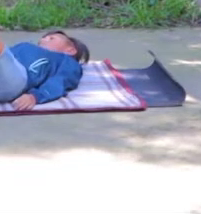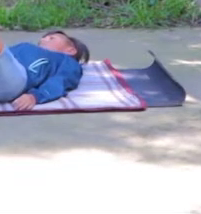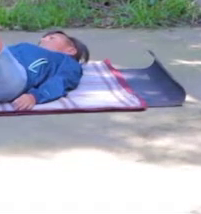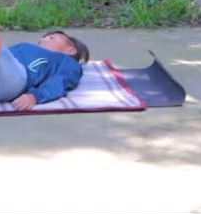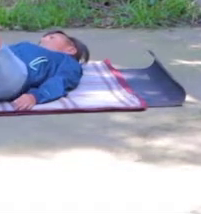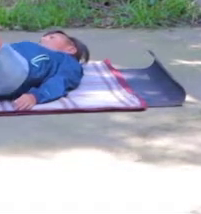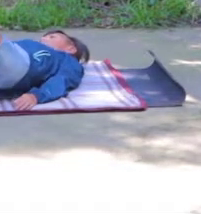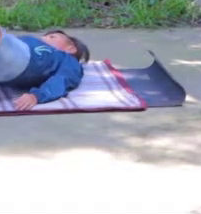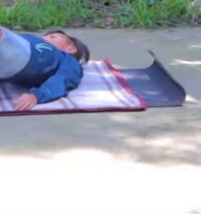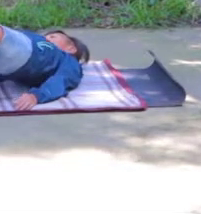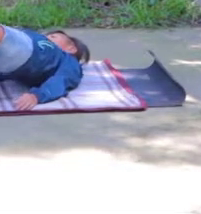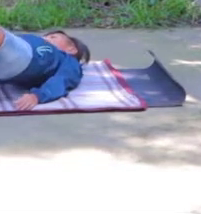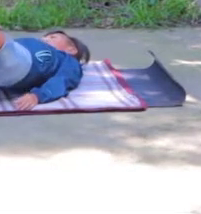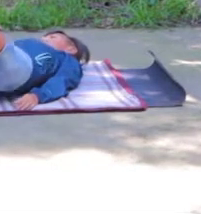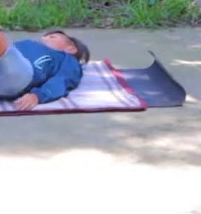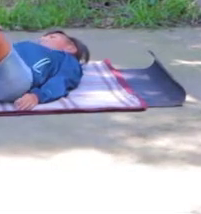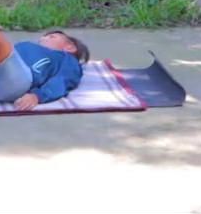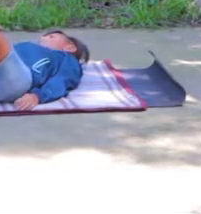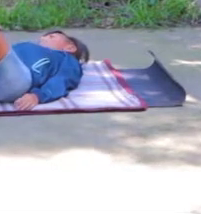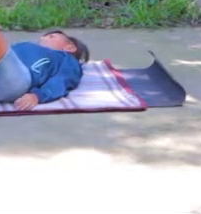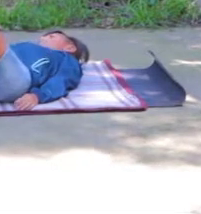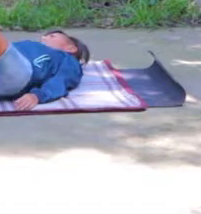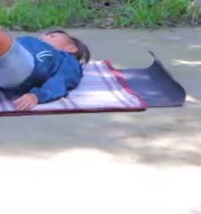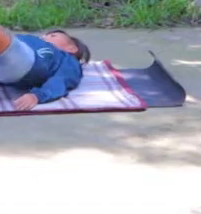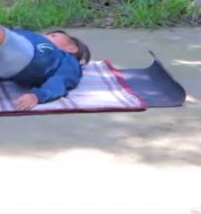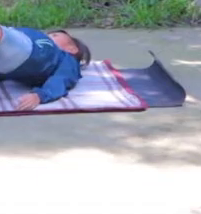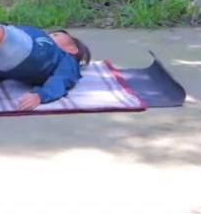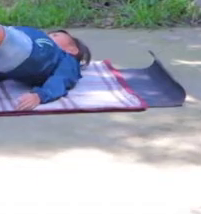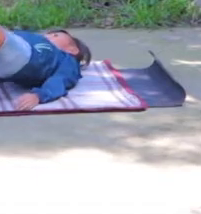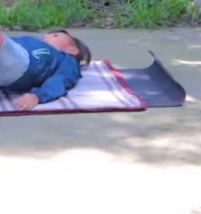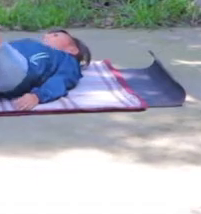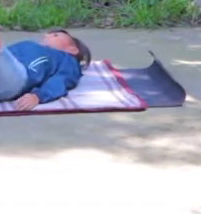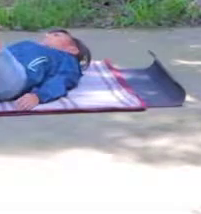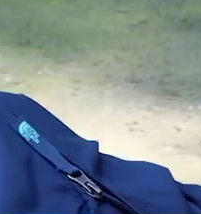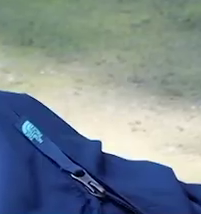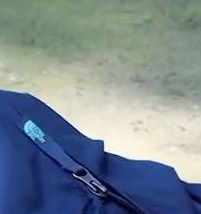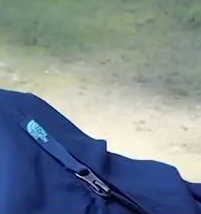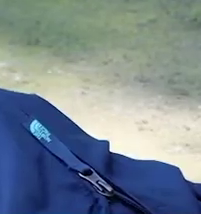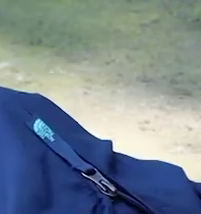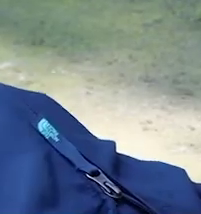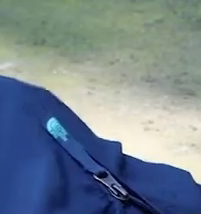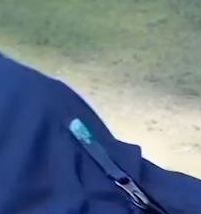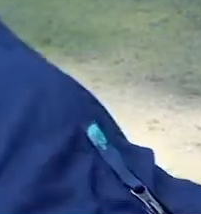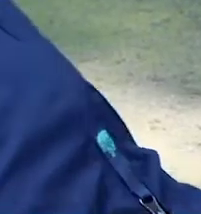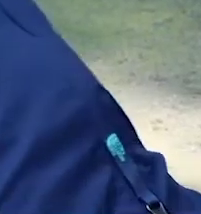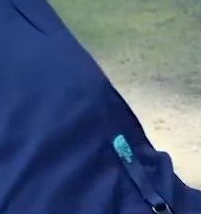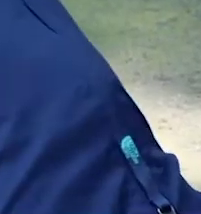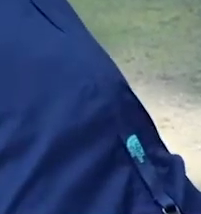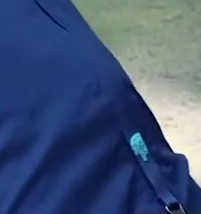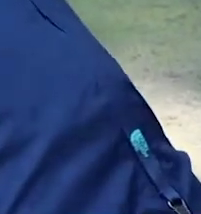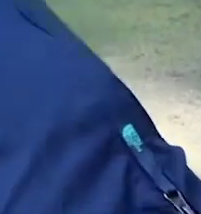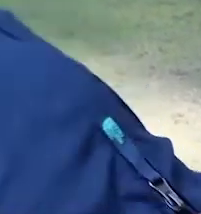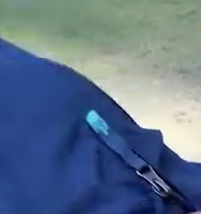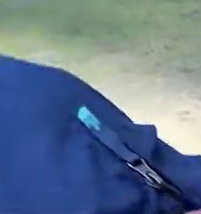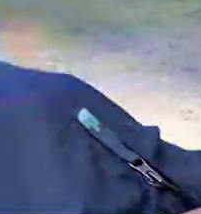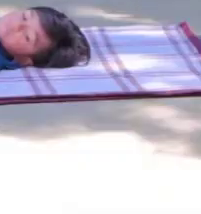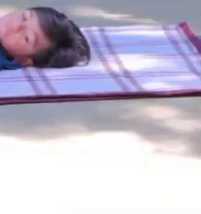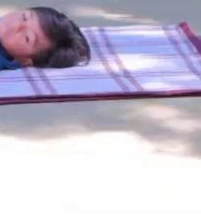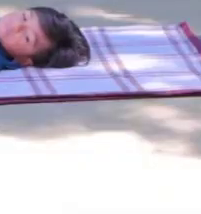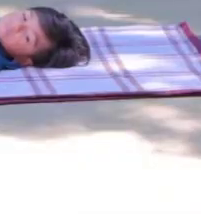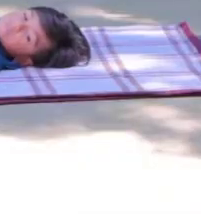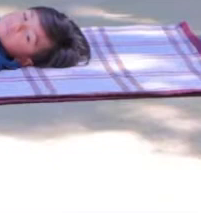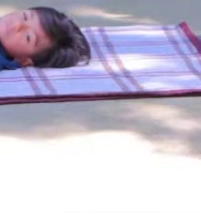Muy bien. Otra vez. Pies juntos. Elevando la cadera. Elevamos cadera. Y bajamos.